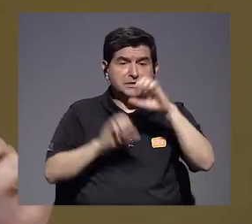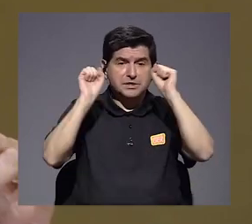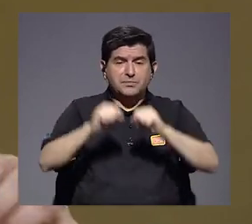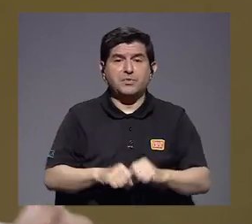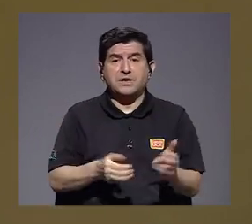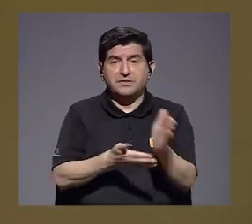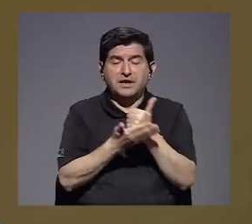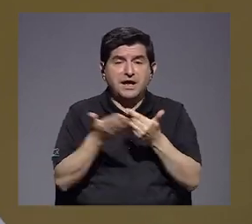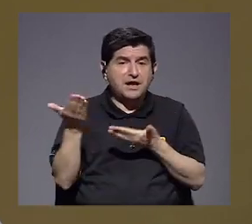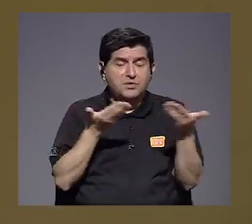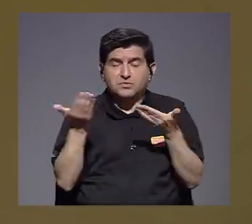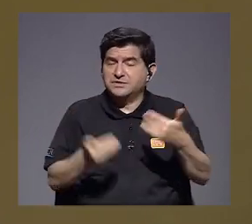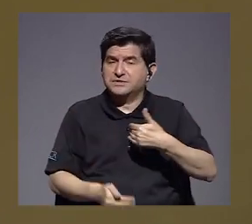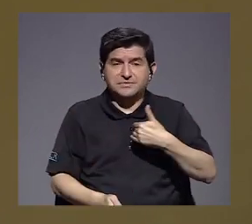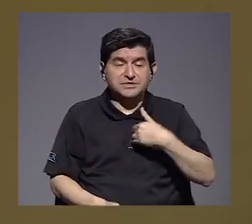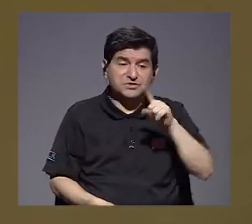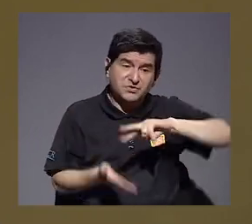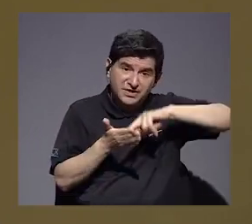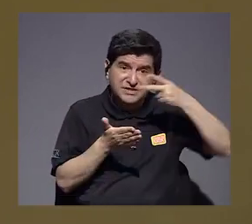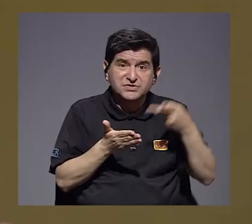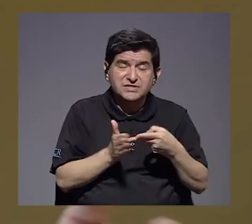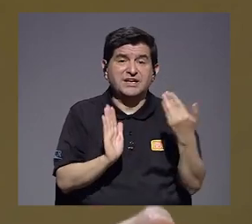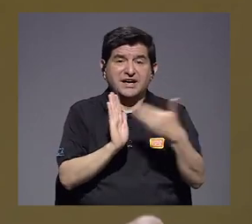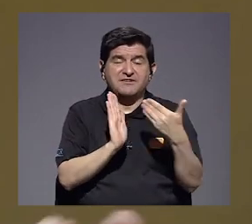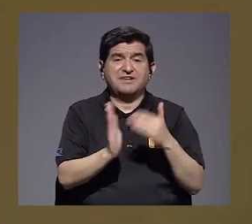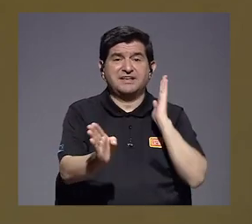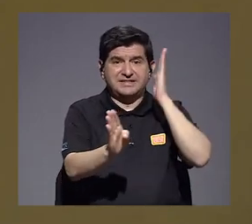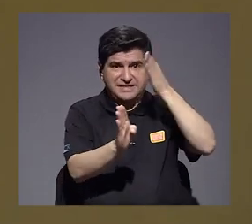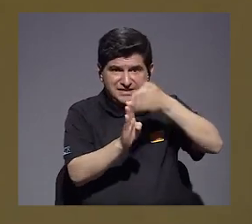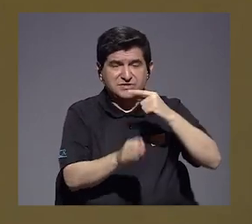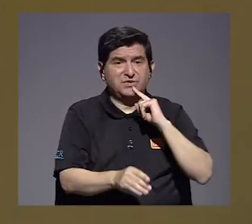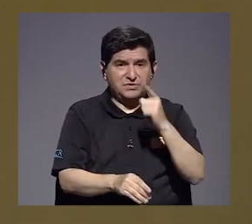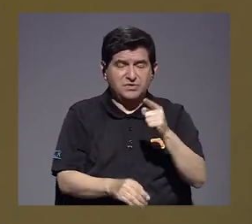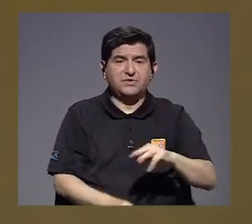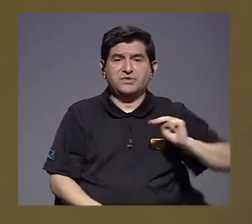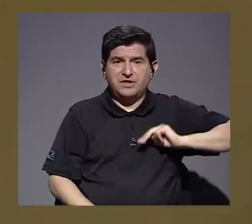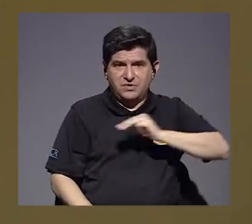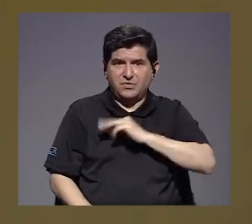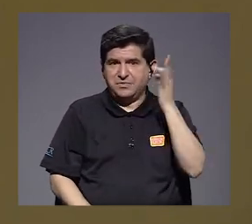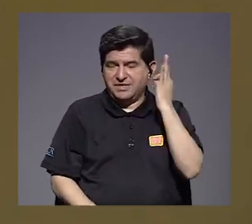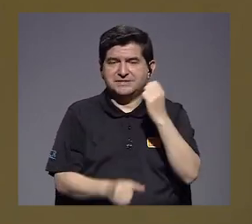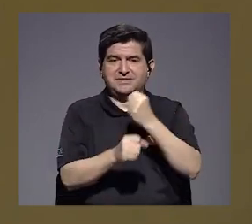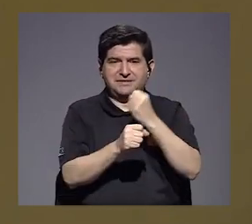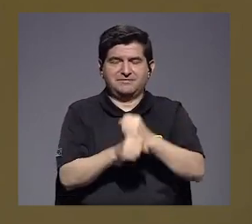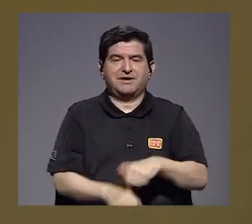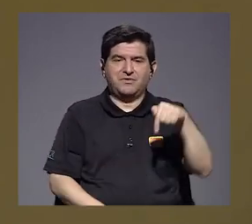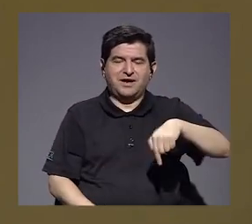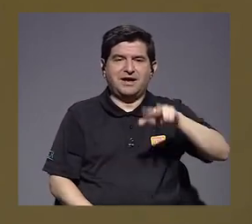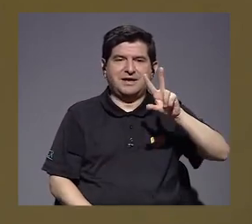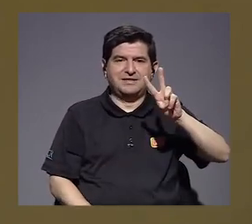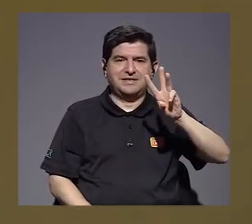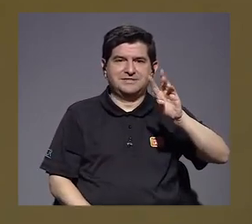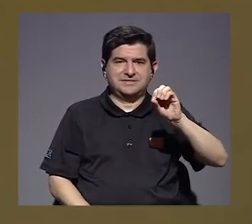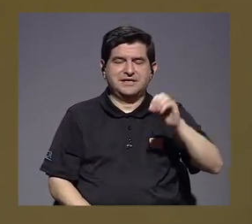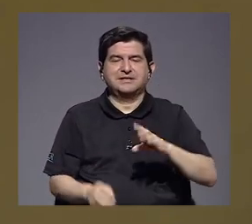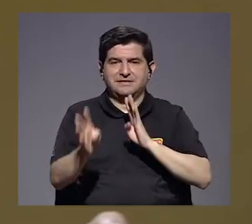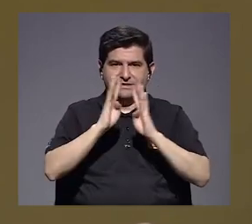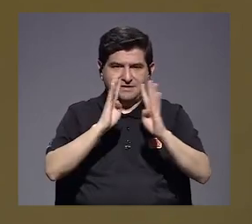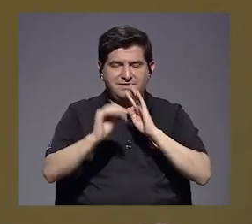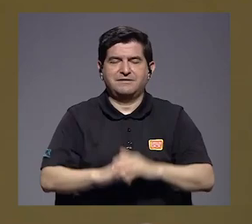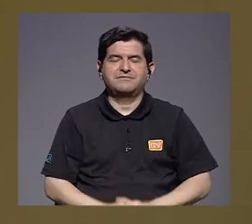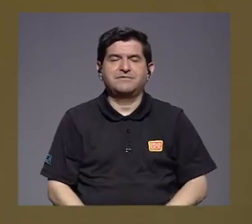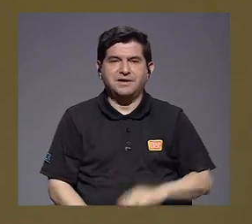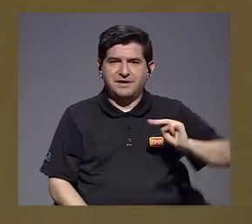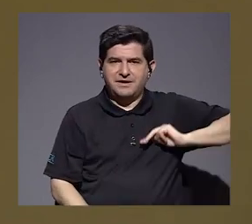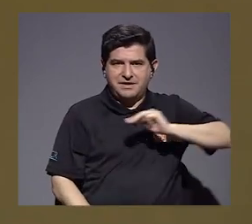prescindir de algunos servicios. Y eso significa una afectación directa sobre lo que plantea la señora ministra, el empleo. Estamos en 360 conversando con